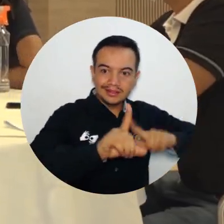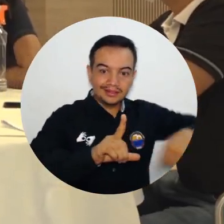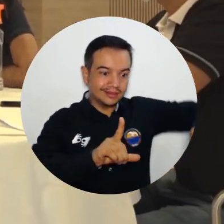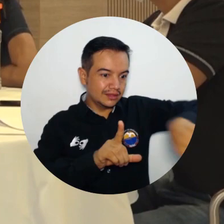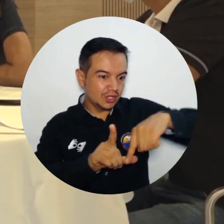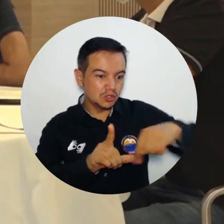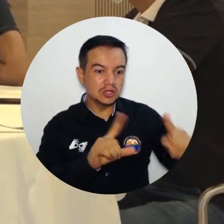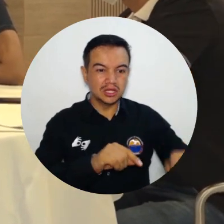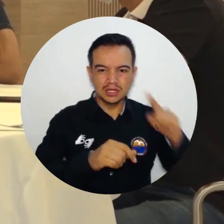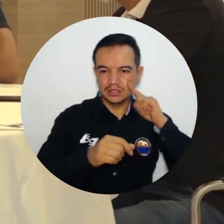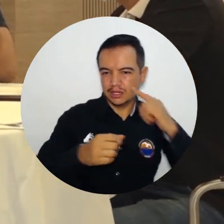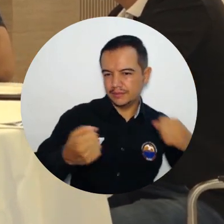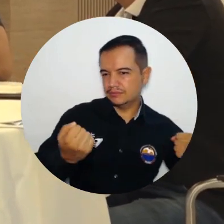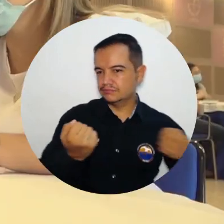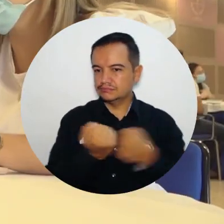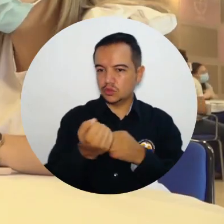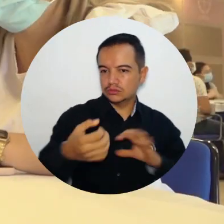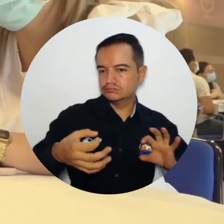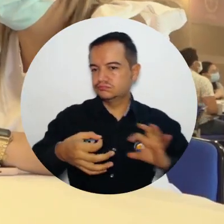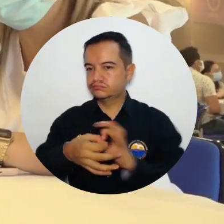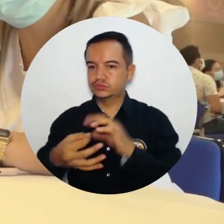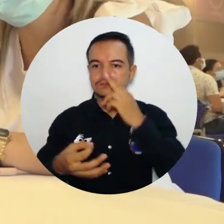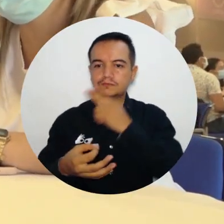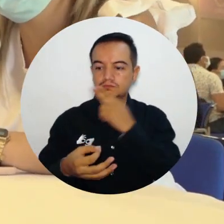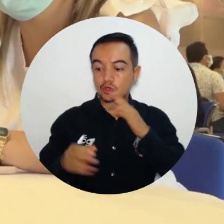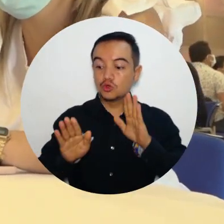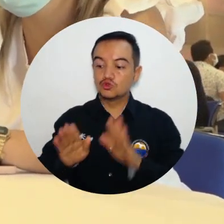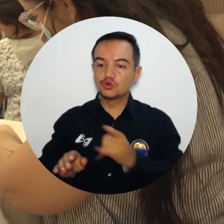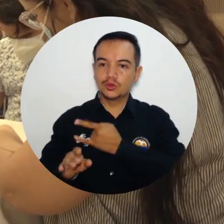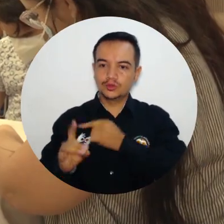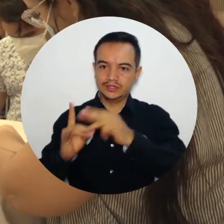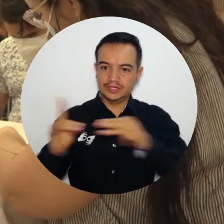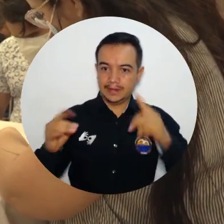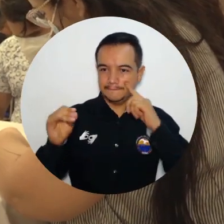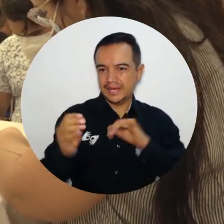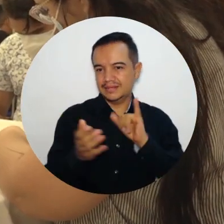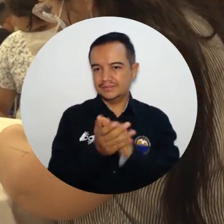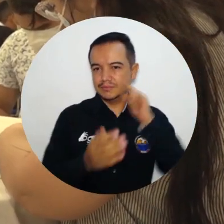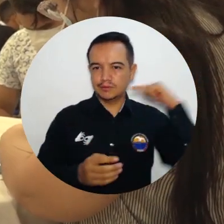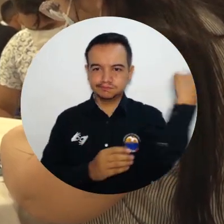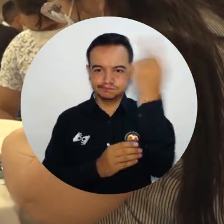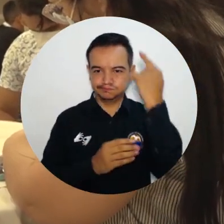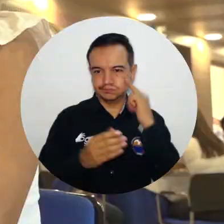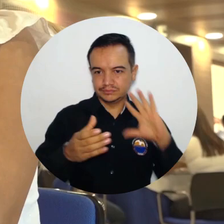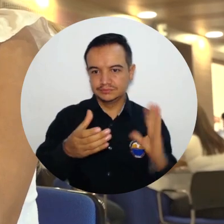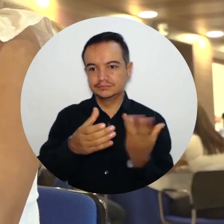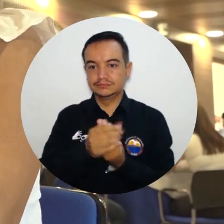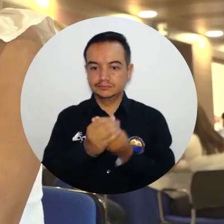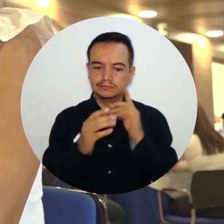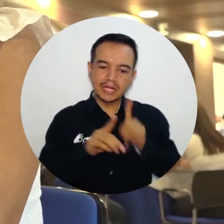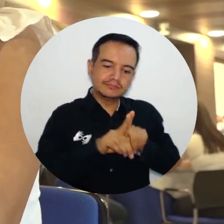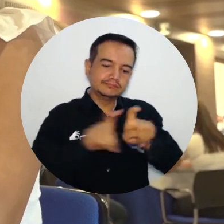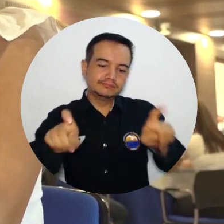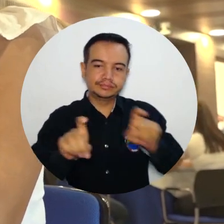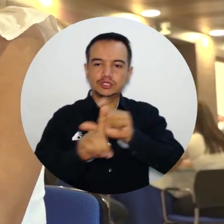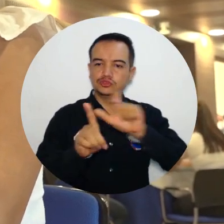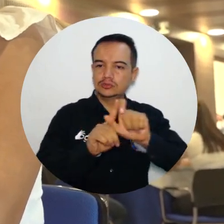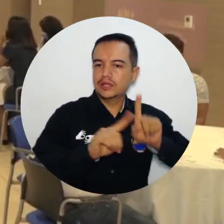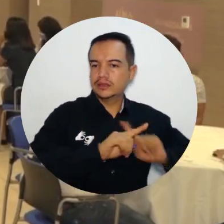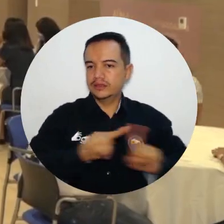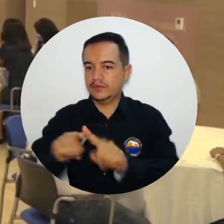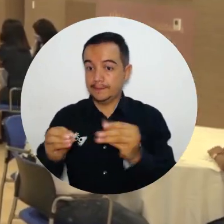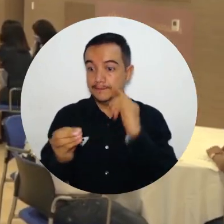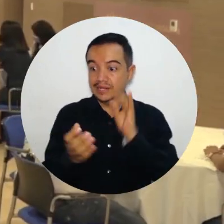vinculados al compromiso de la universidad para desarrollar acciones a favor de una política académica inclusiva e intercultural para